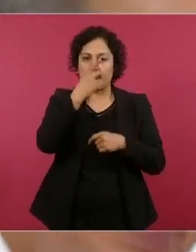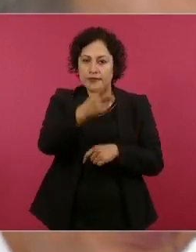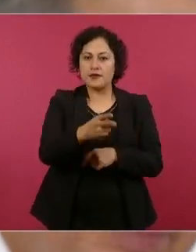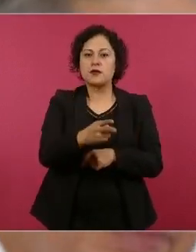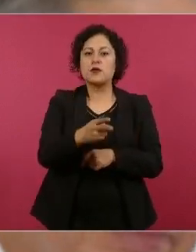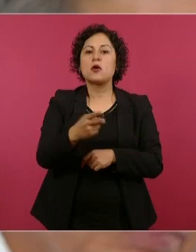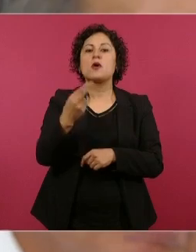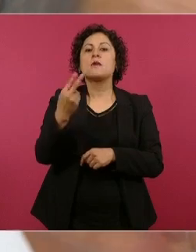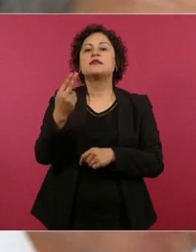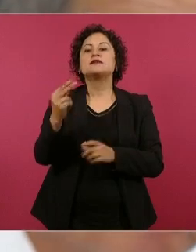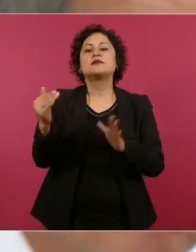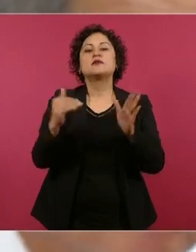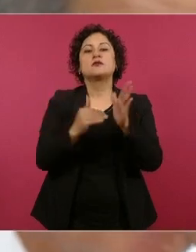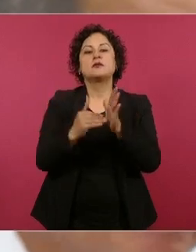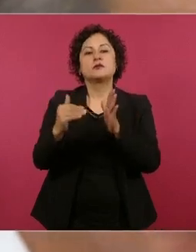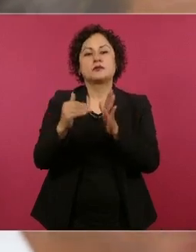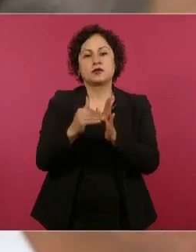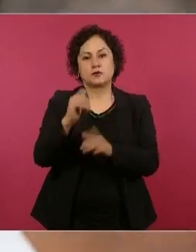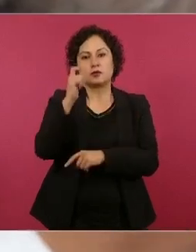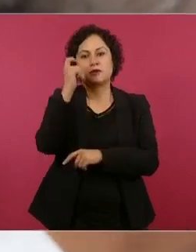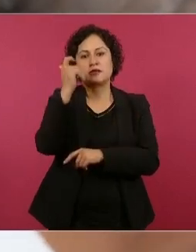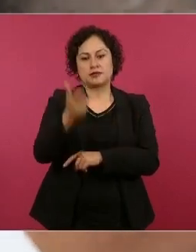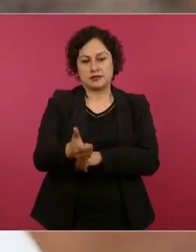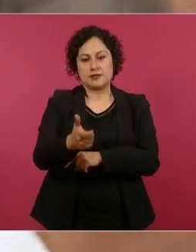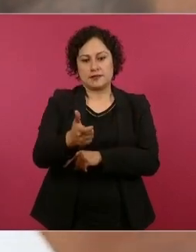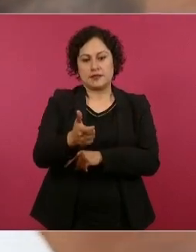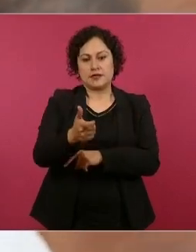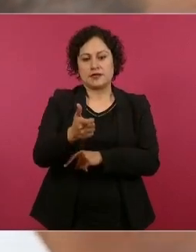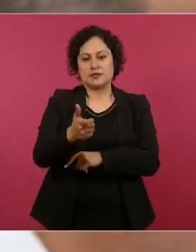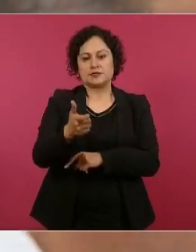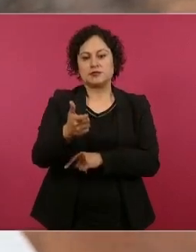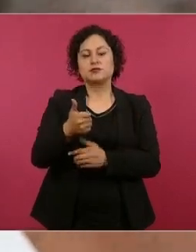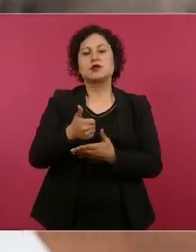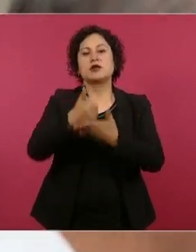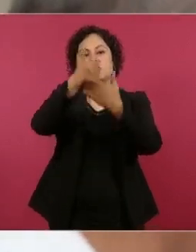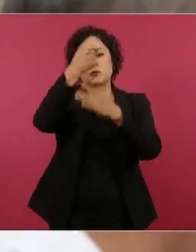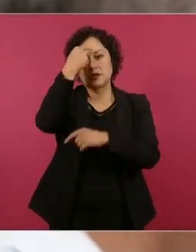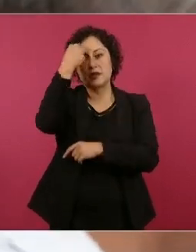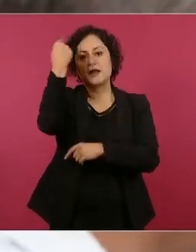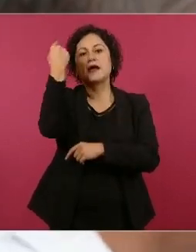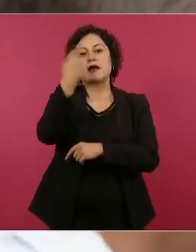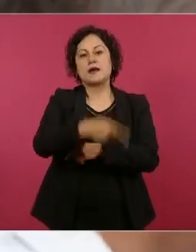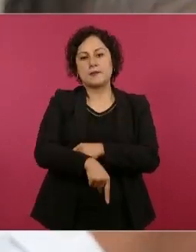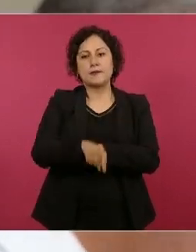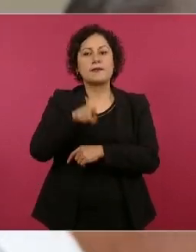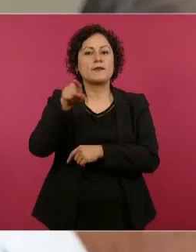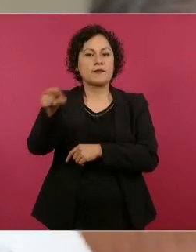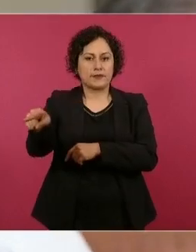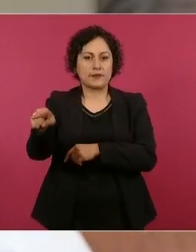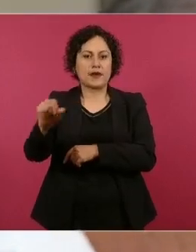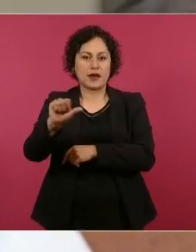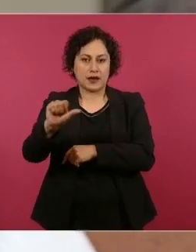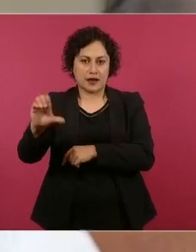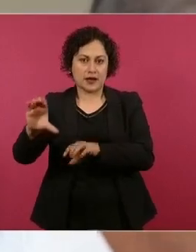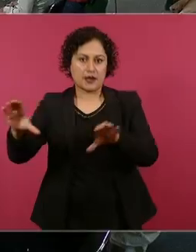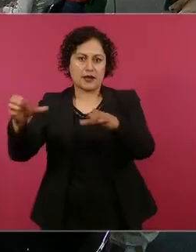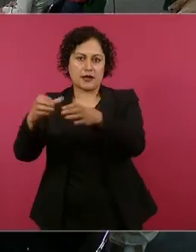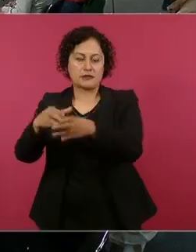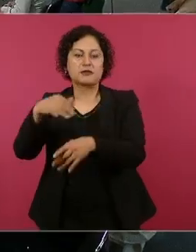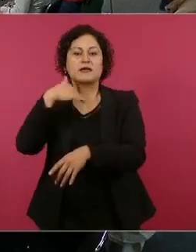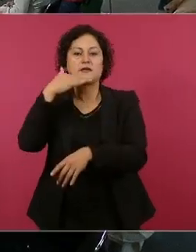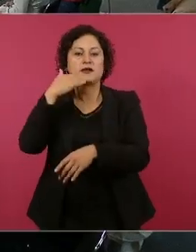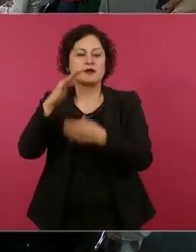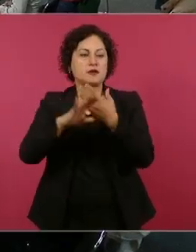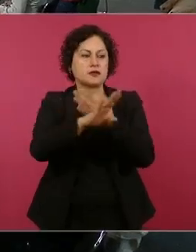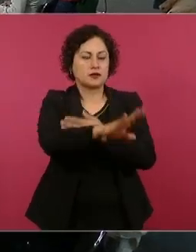a la Fundación de Combate contra la Corrupción en México. Usted tuvo de frente a Kamala Harris hace un año